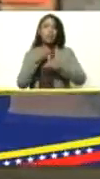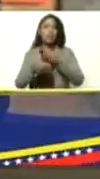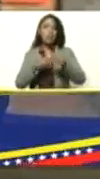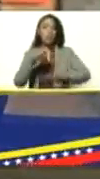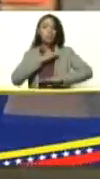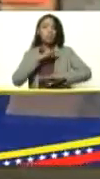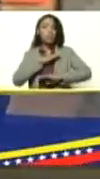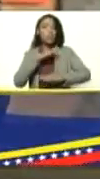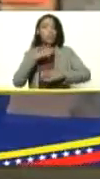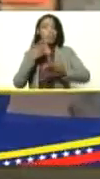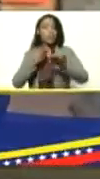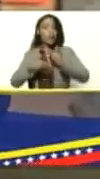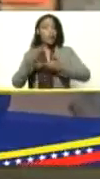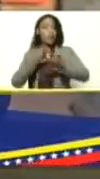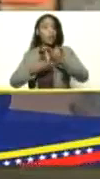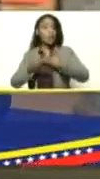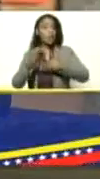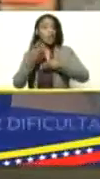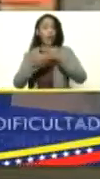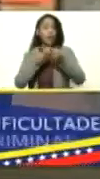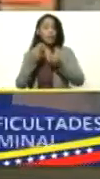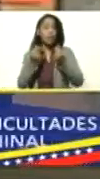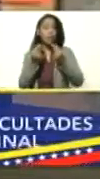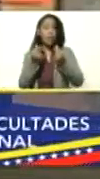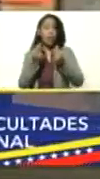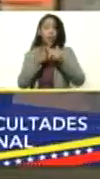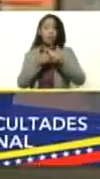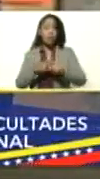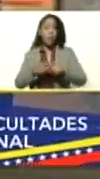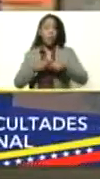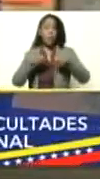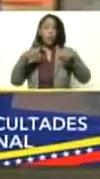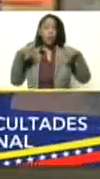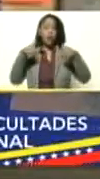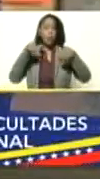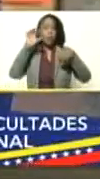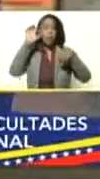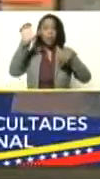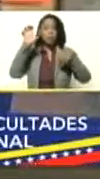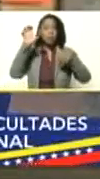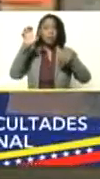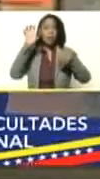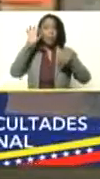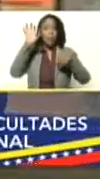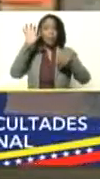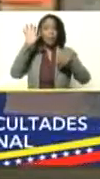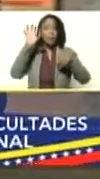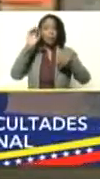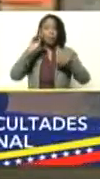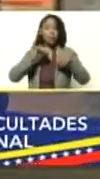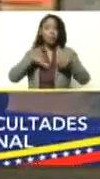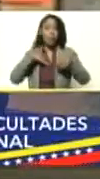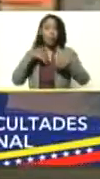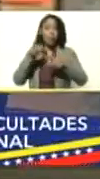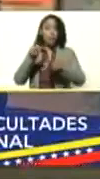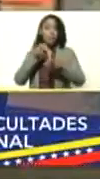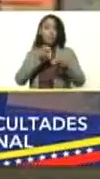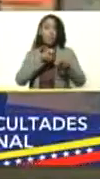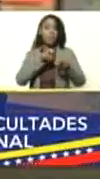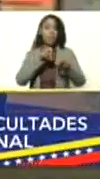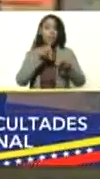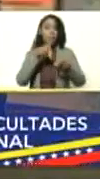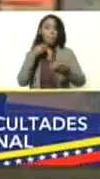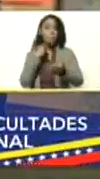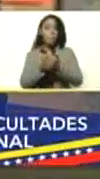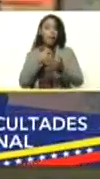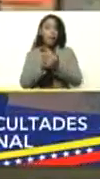servicios y generando platica riqueza para el país que el país capte a través de sus impuestos porque el que